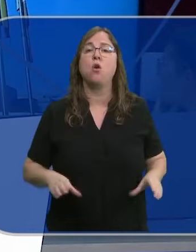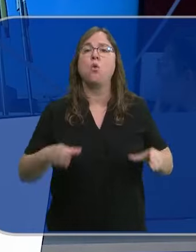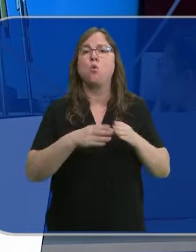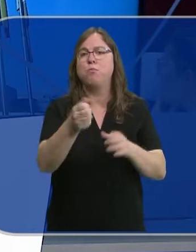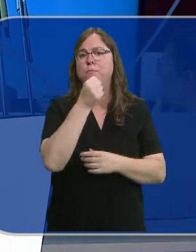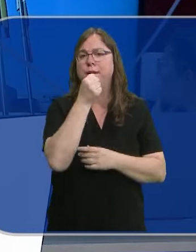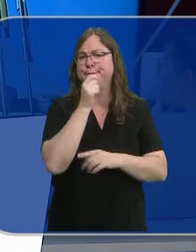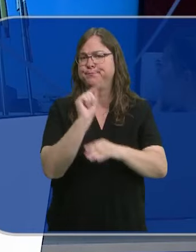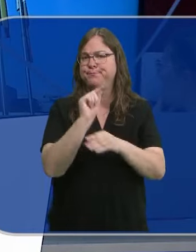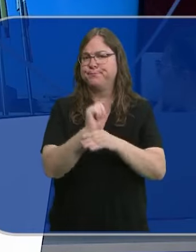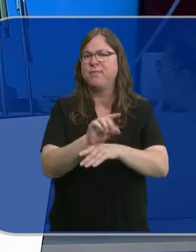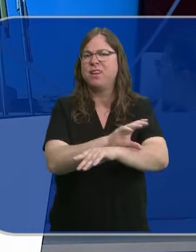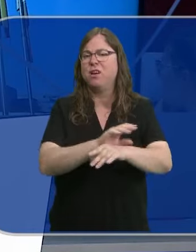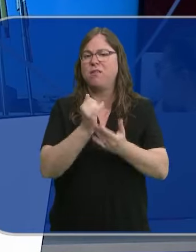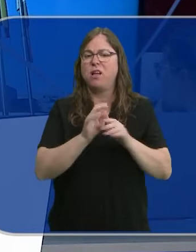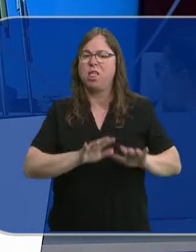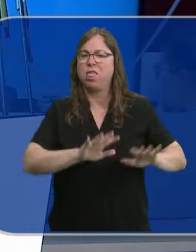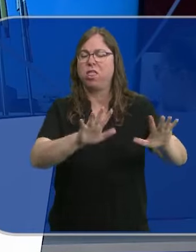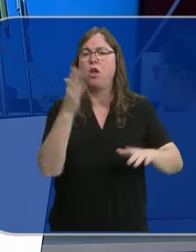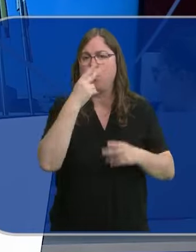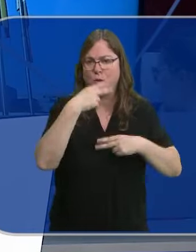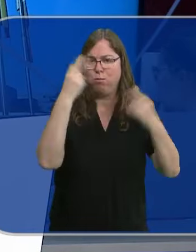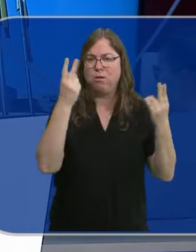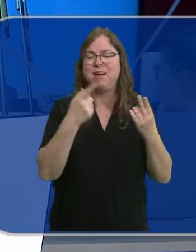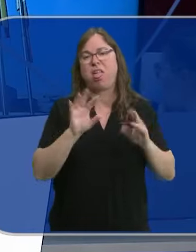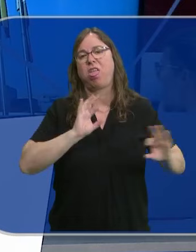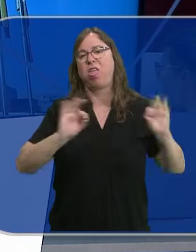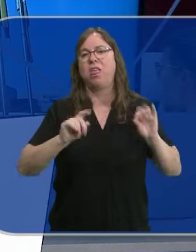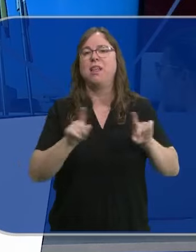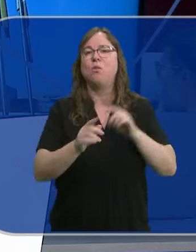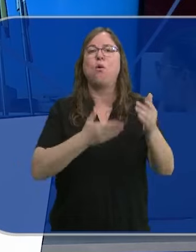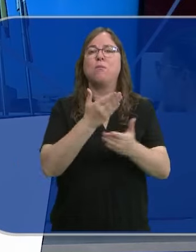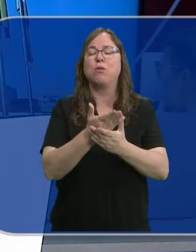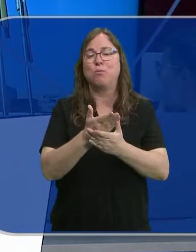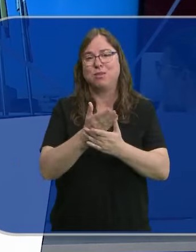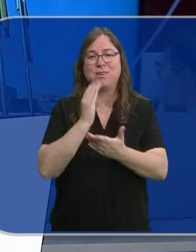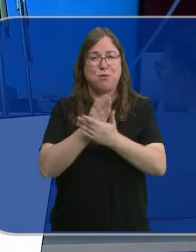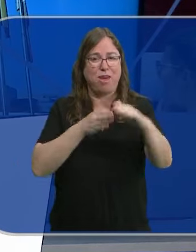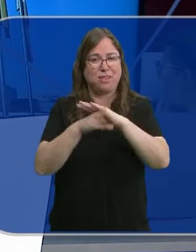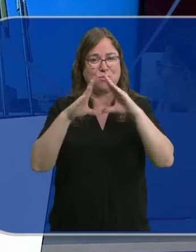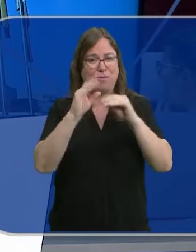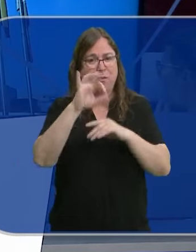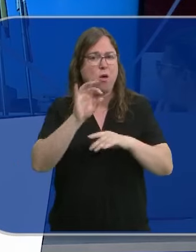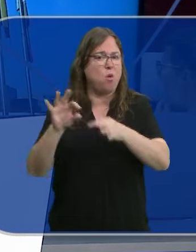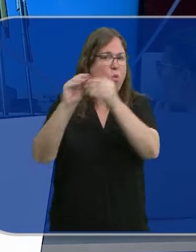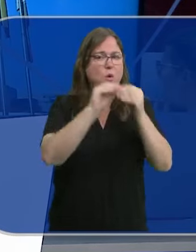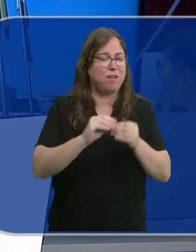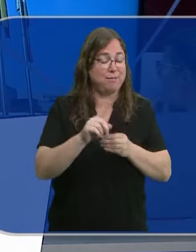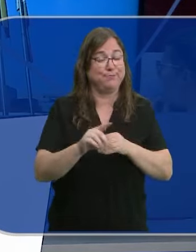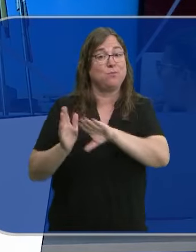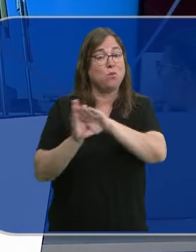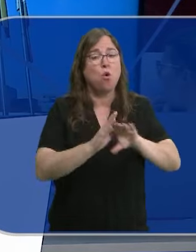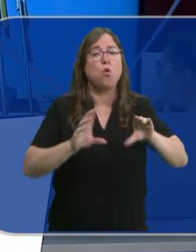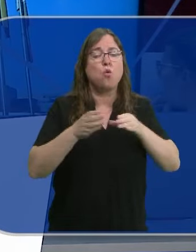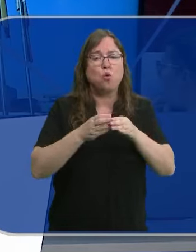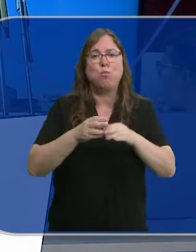Socialista reprochan a la consejera el abandono de la escuela pública y tachan de par y pé la propuesta de la EVA única. Por su parte, Soria ya reclama una facultad de